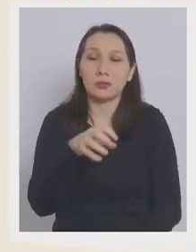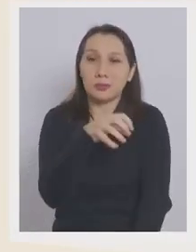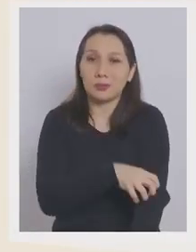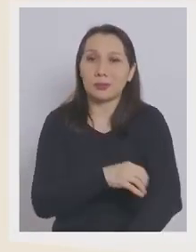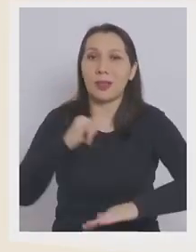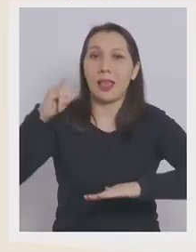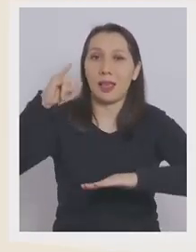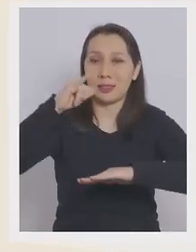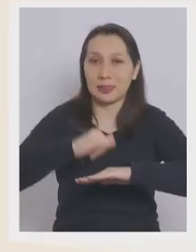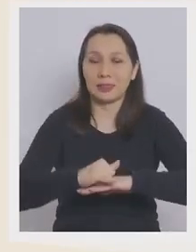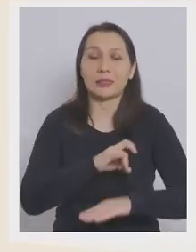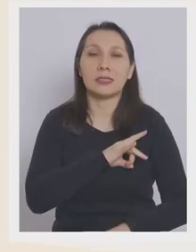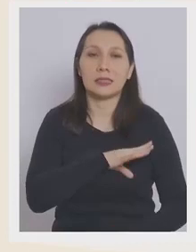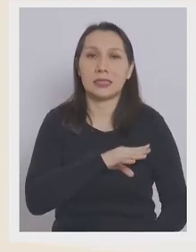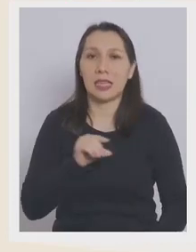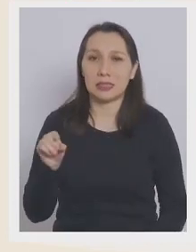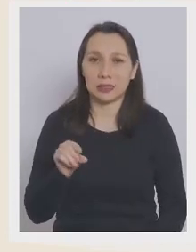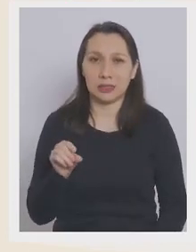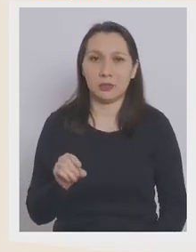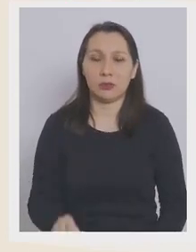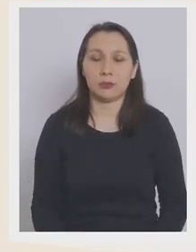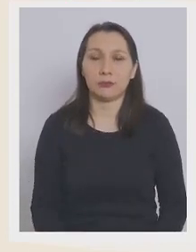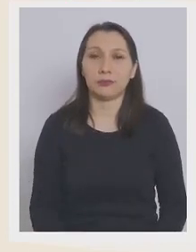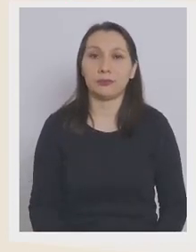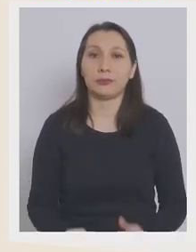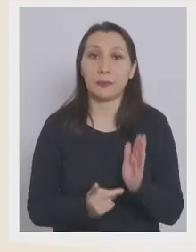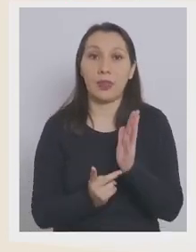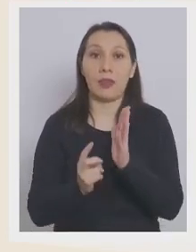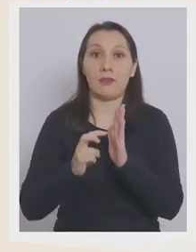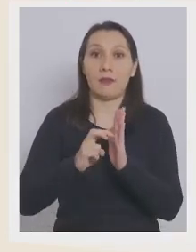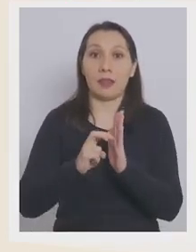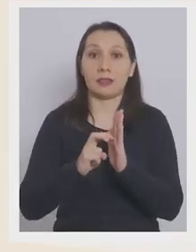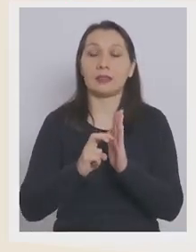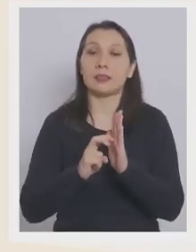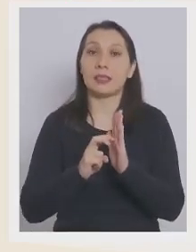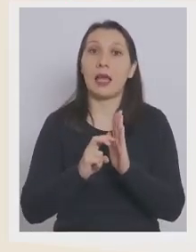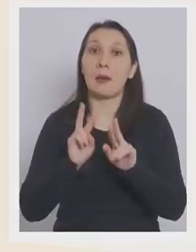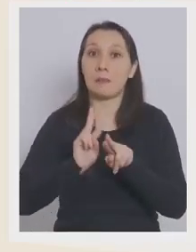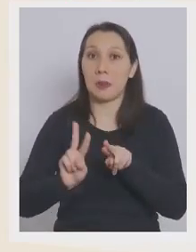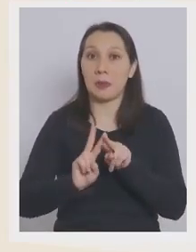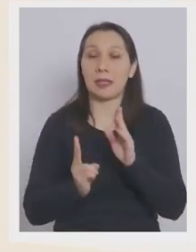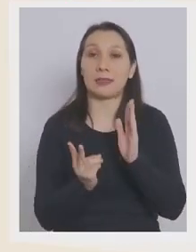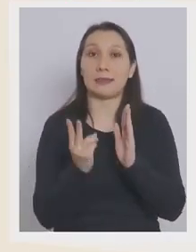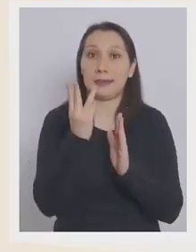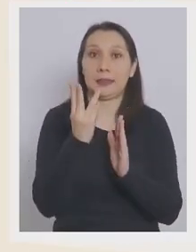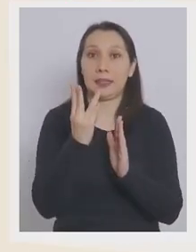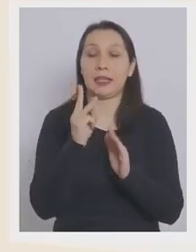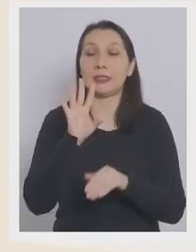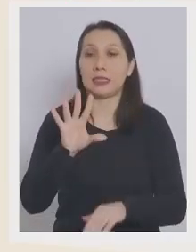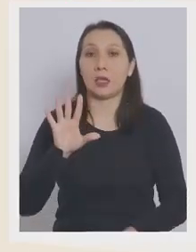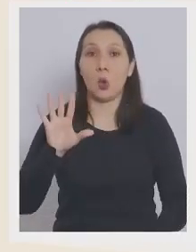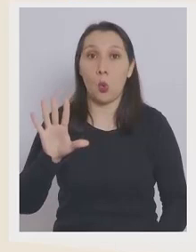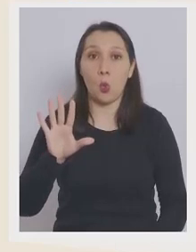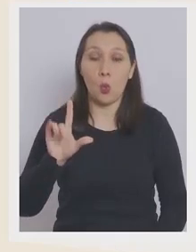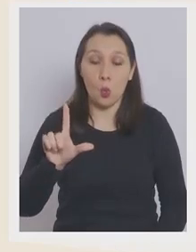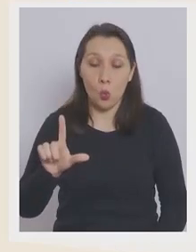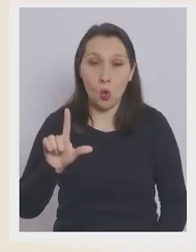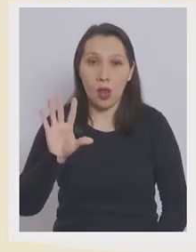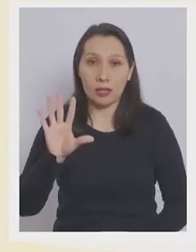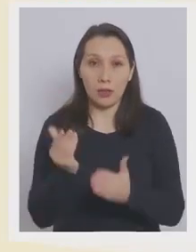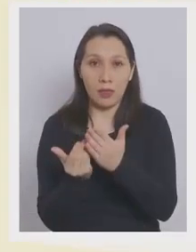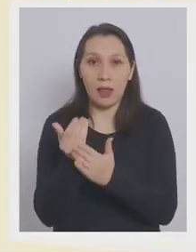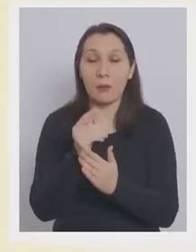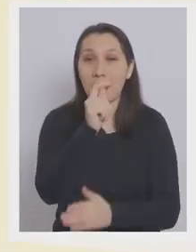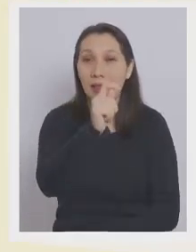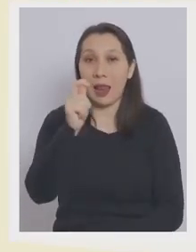Aysén, Chile Chico. Avanzan a preparación a partir del lunes 5 de julio a las 5 de la mañana en la región de